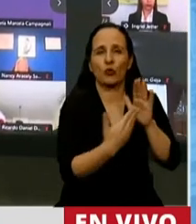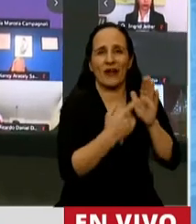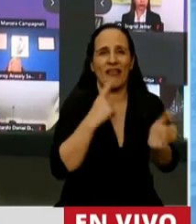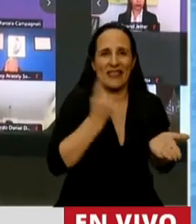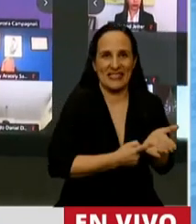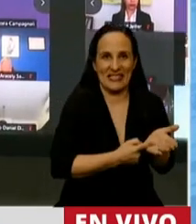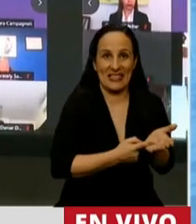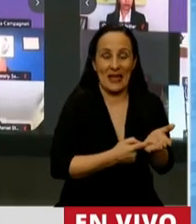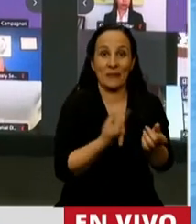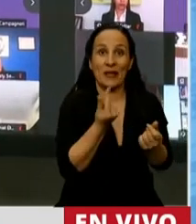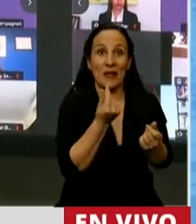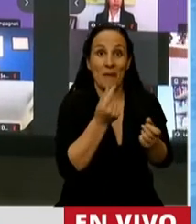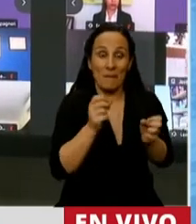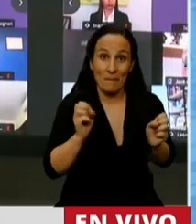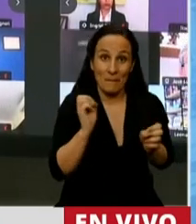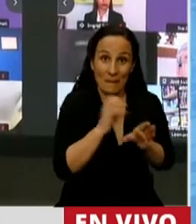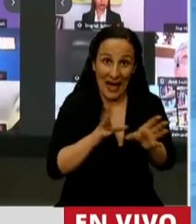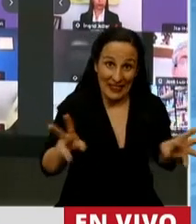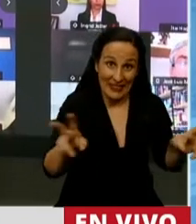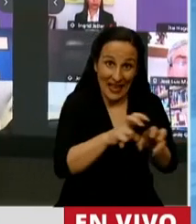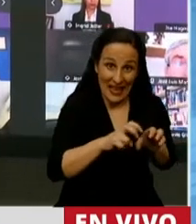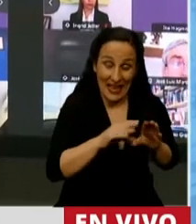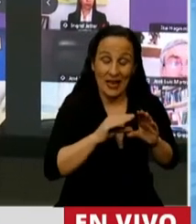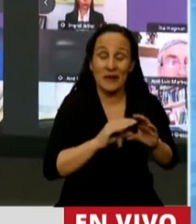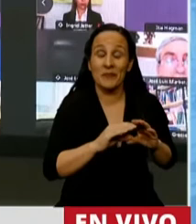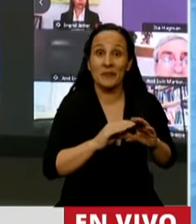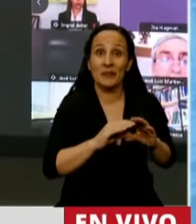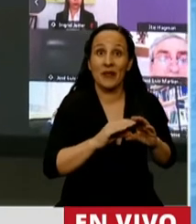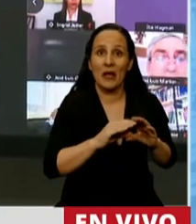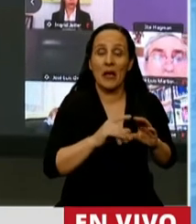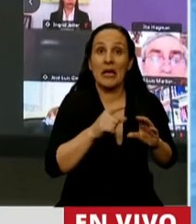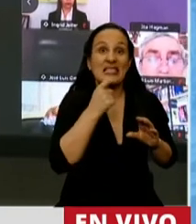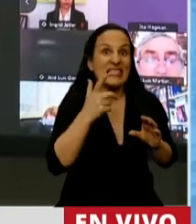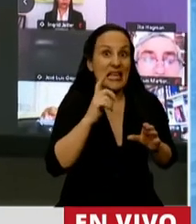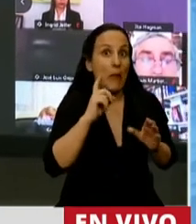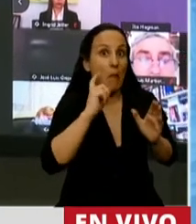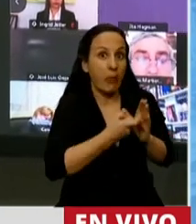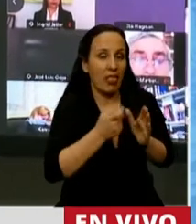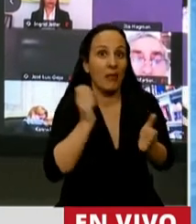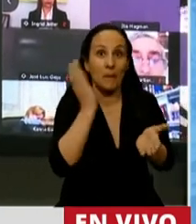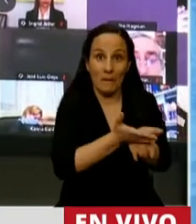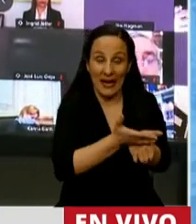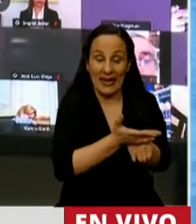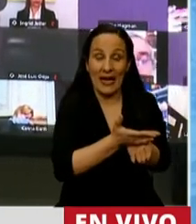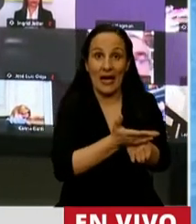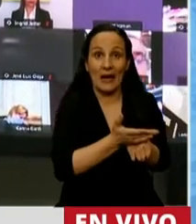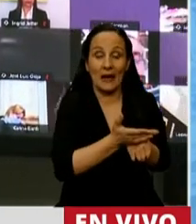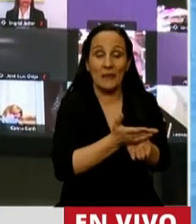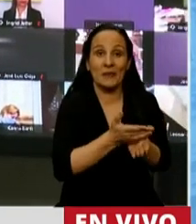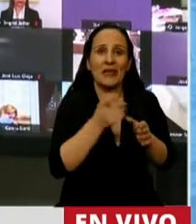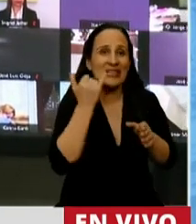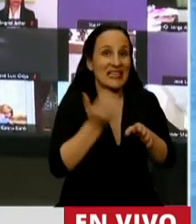fondos provenientes de este régimen, así como los montos ingresados por aplicación de penalidades a partir de la fecha indicada en el fárrofo